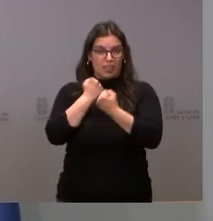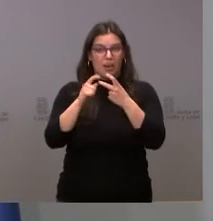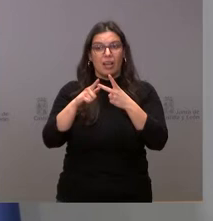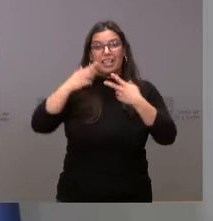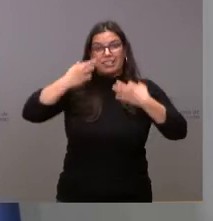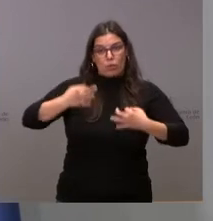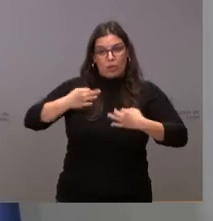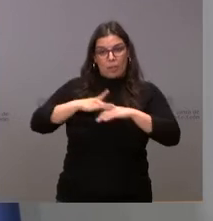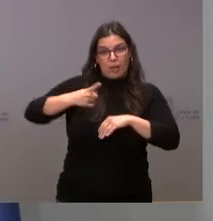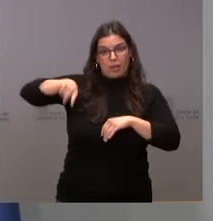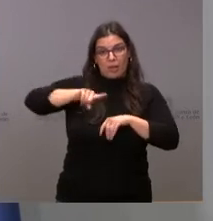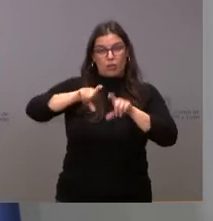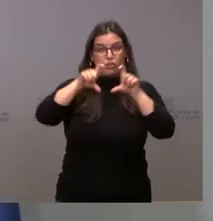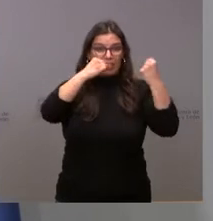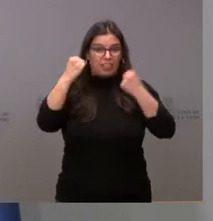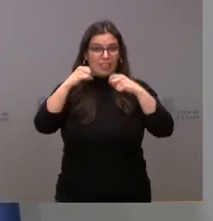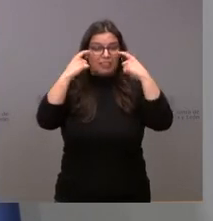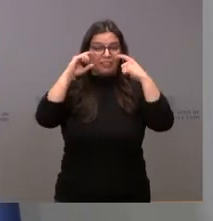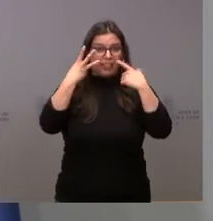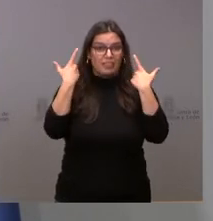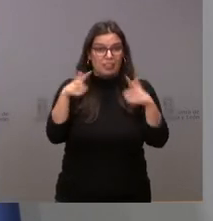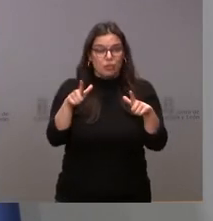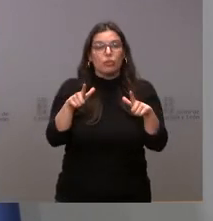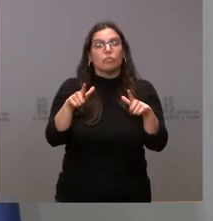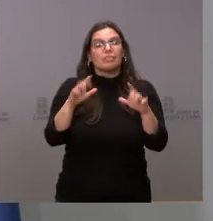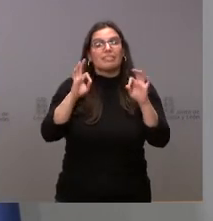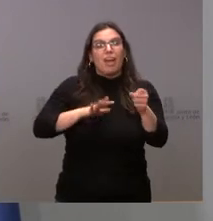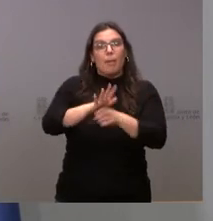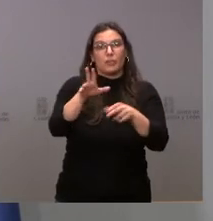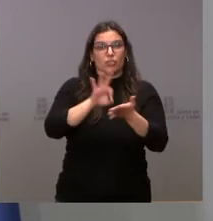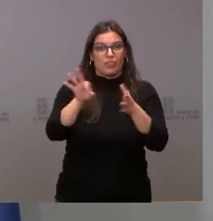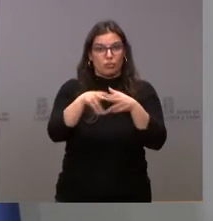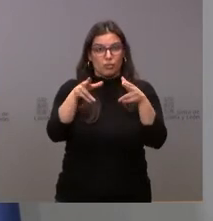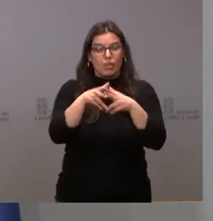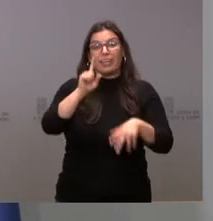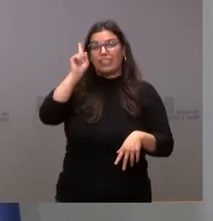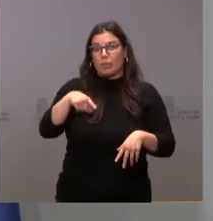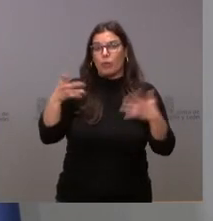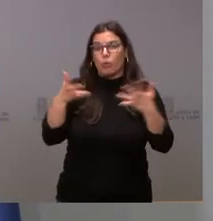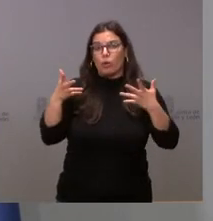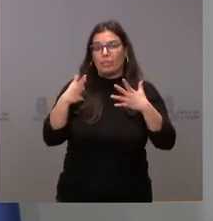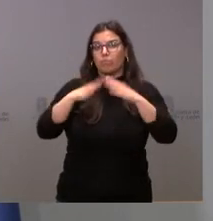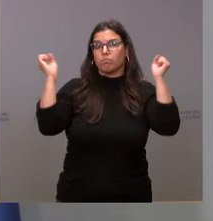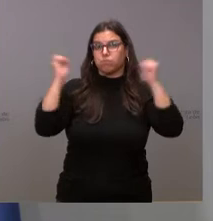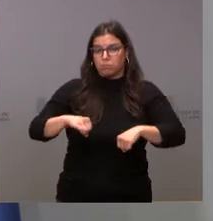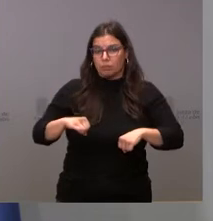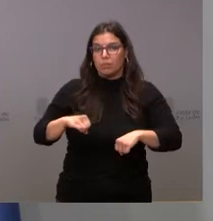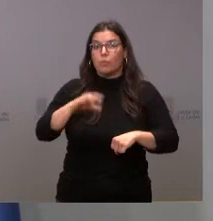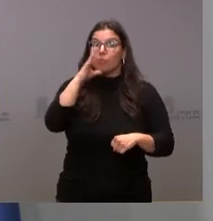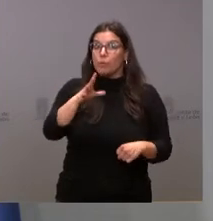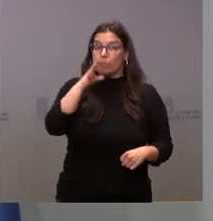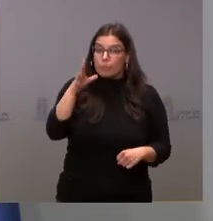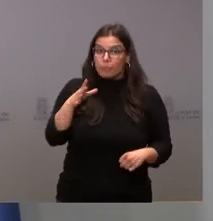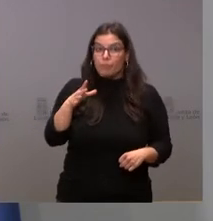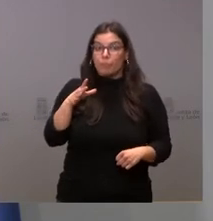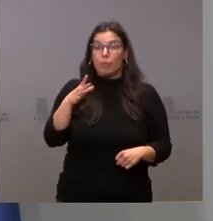a este tercer sector en el ámbito de los servicios sociales. Y también es urgente su aprobación con motivo de la gestión